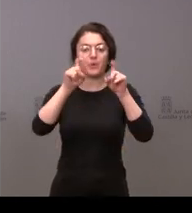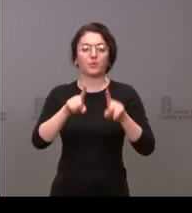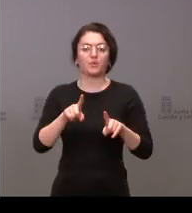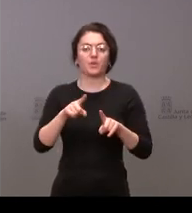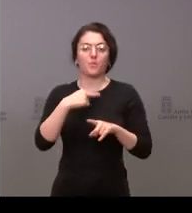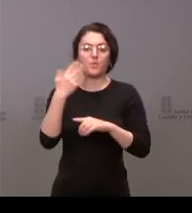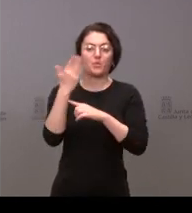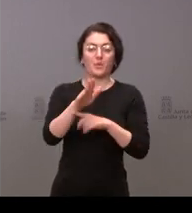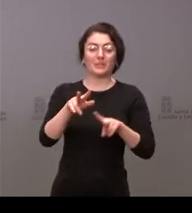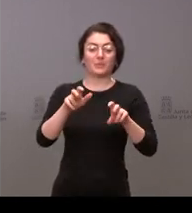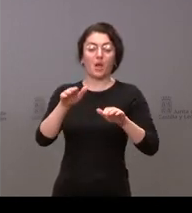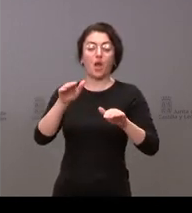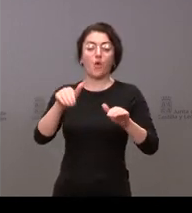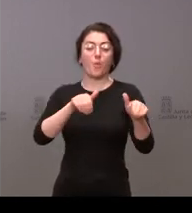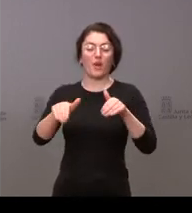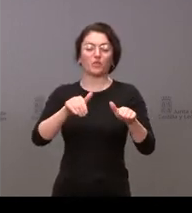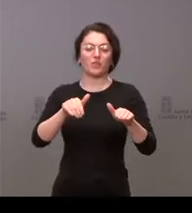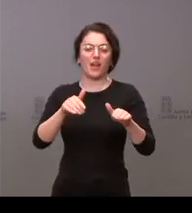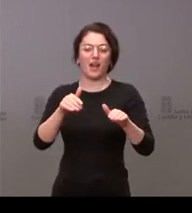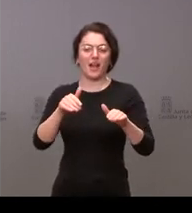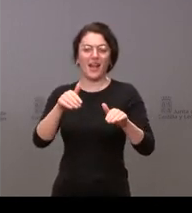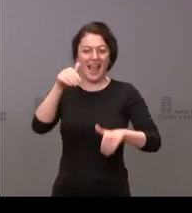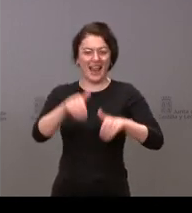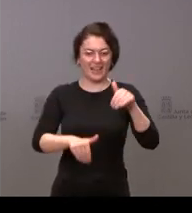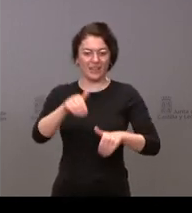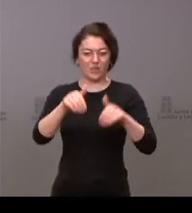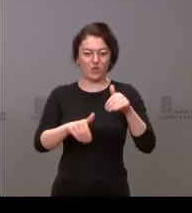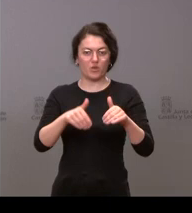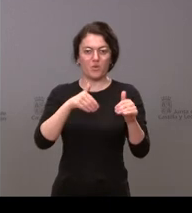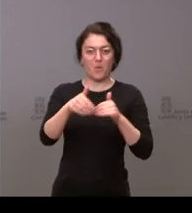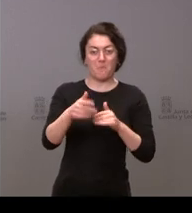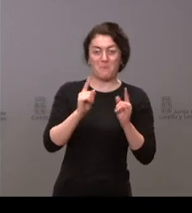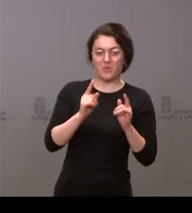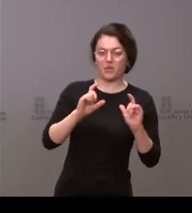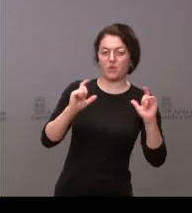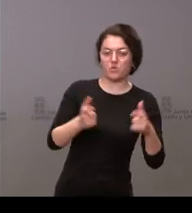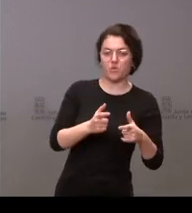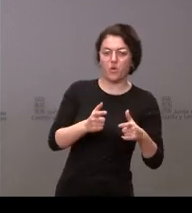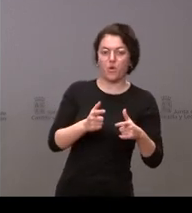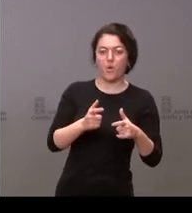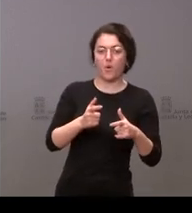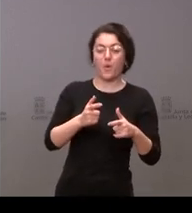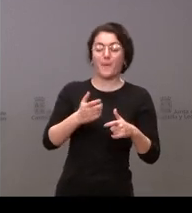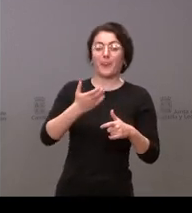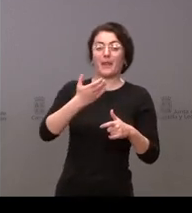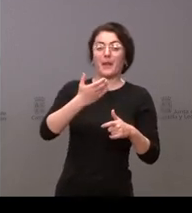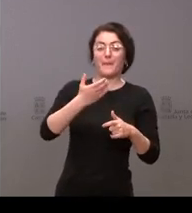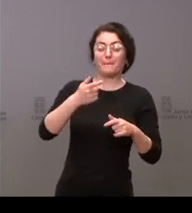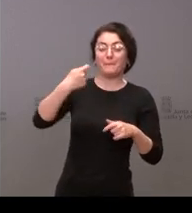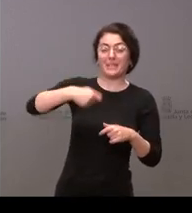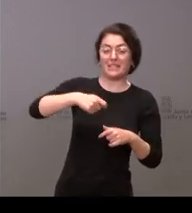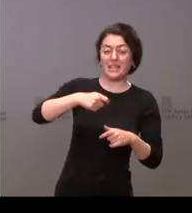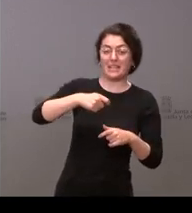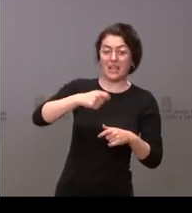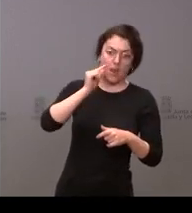aplazar una reunión prevista entre el presidente de la Junta y la alcaldesa de Segovia. Saber también si ya hay alguna fecha